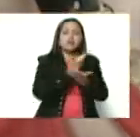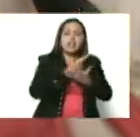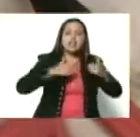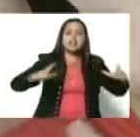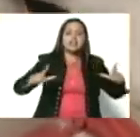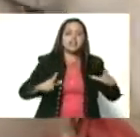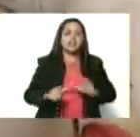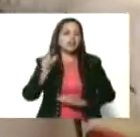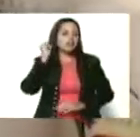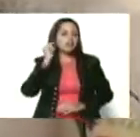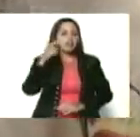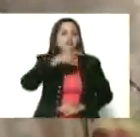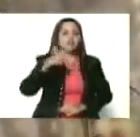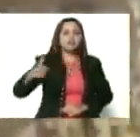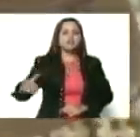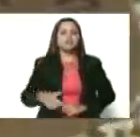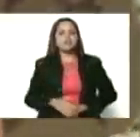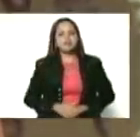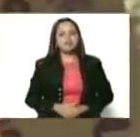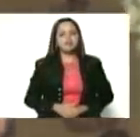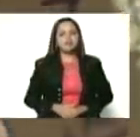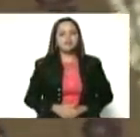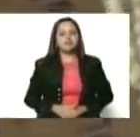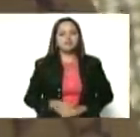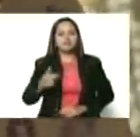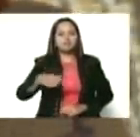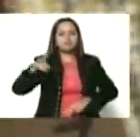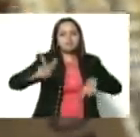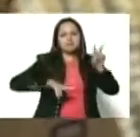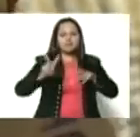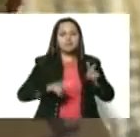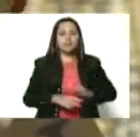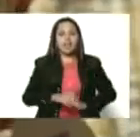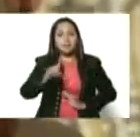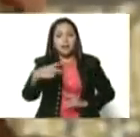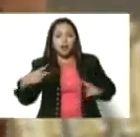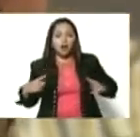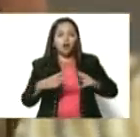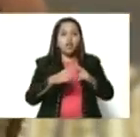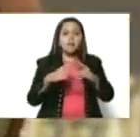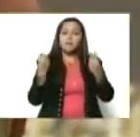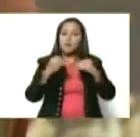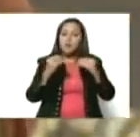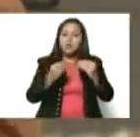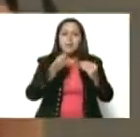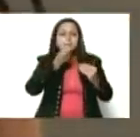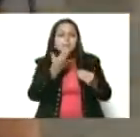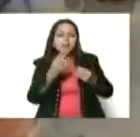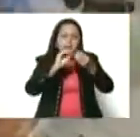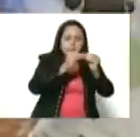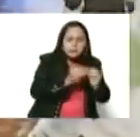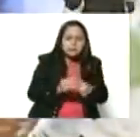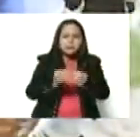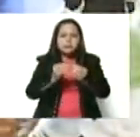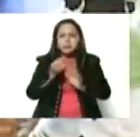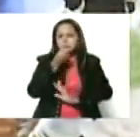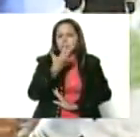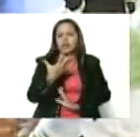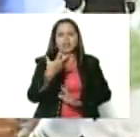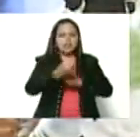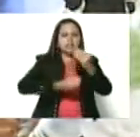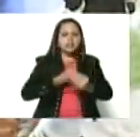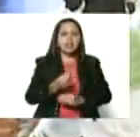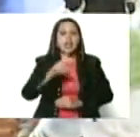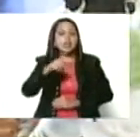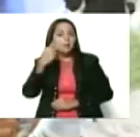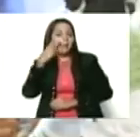emancipación del pueblo. Y en esta exposición usted, además de encontrar muñecas muy bien elaboradas, hermosas, va a poder